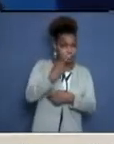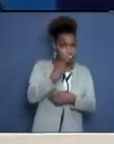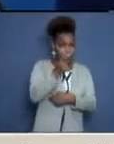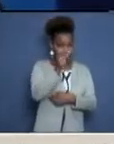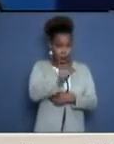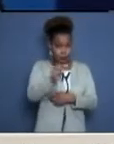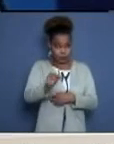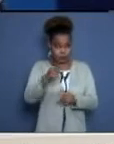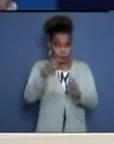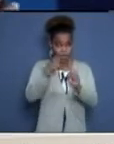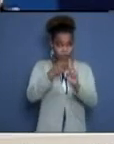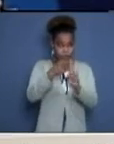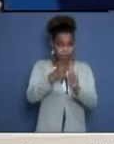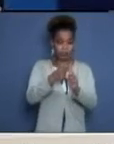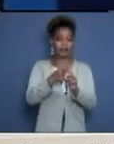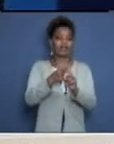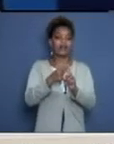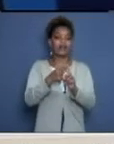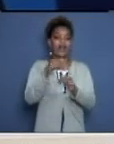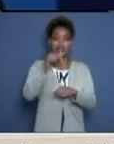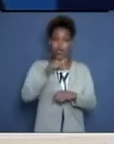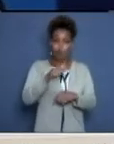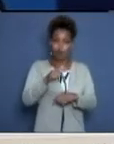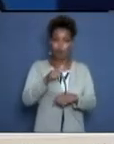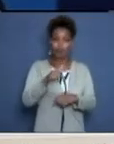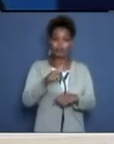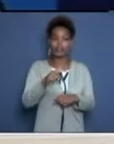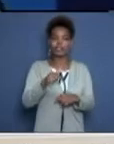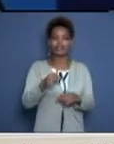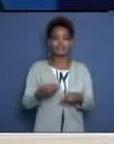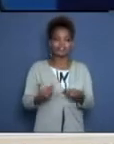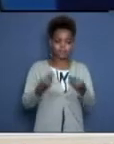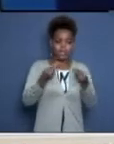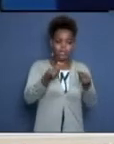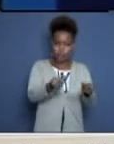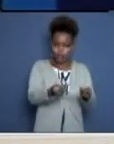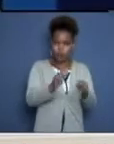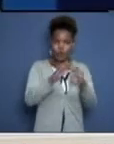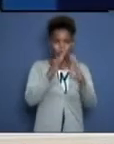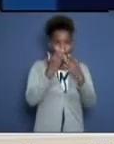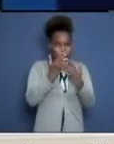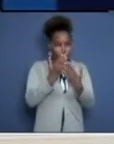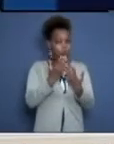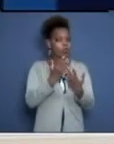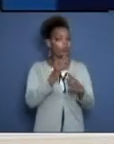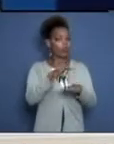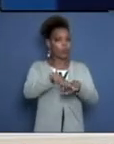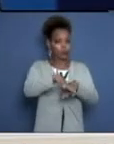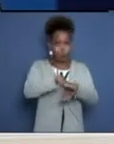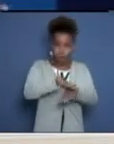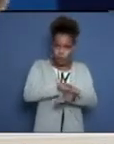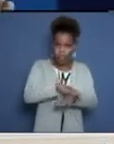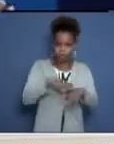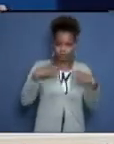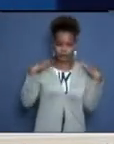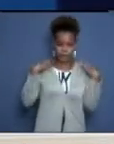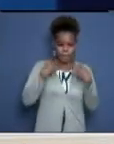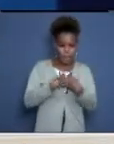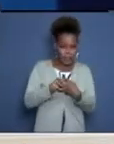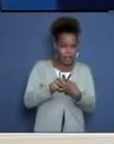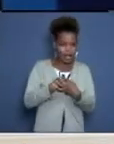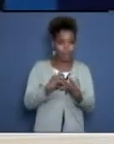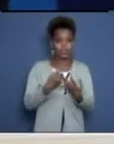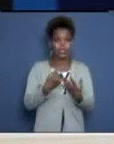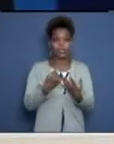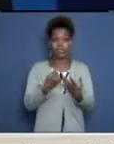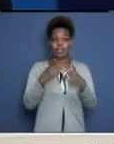-19, existen en estos momentos los medios de protección para la atención de estos pacientes, con garantía total.